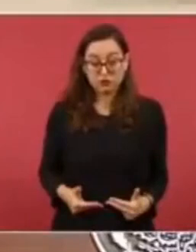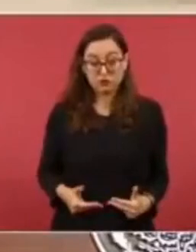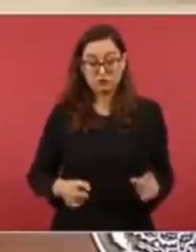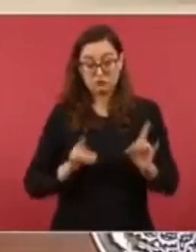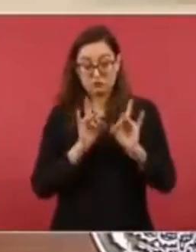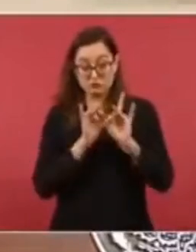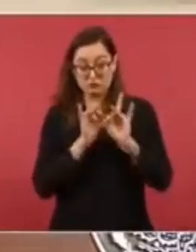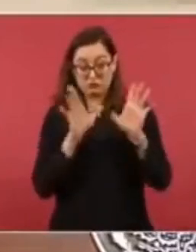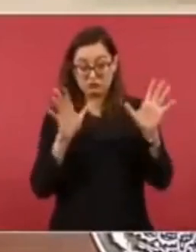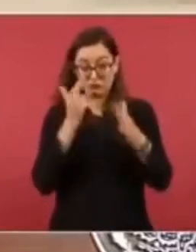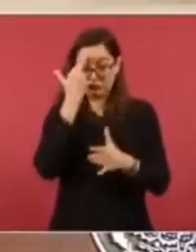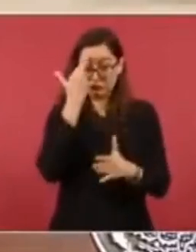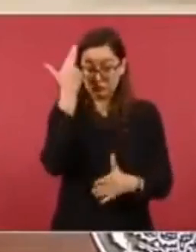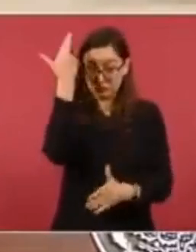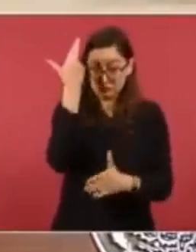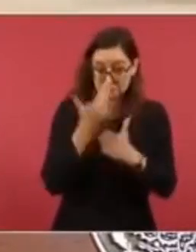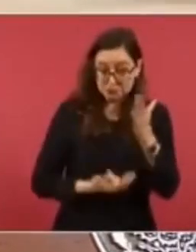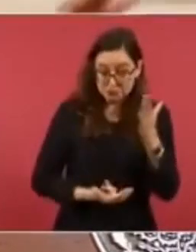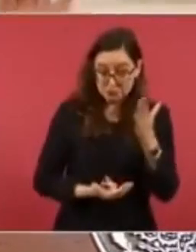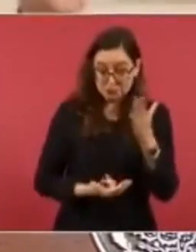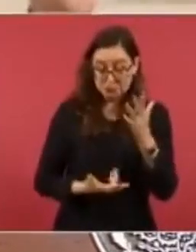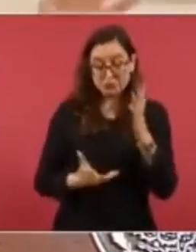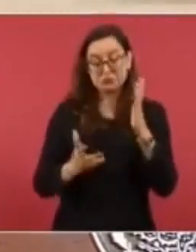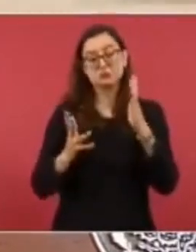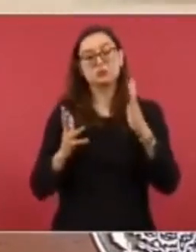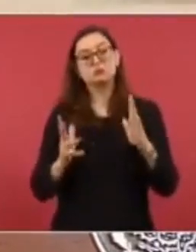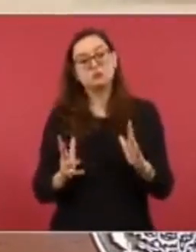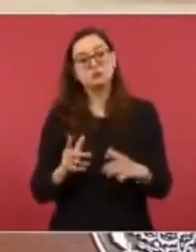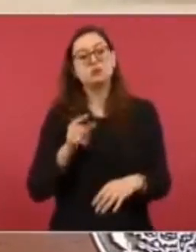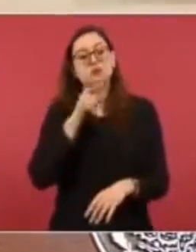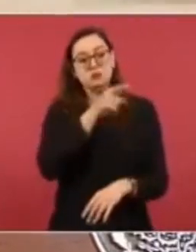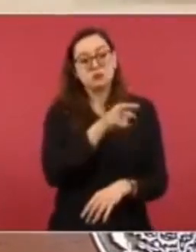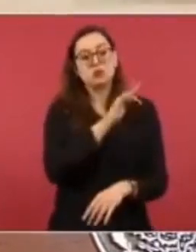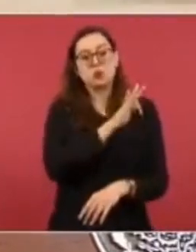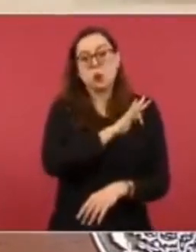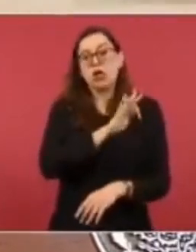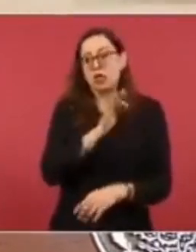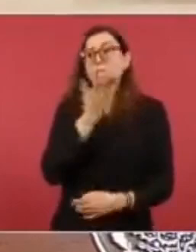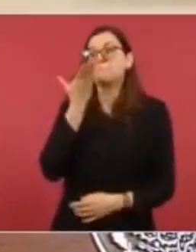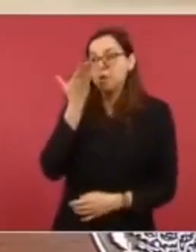hay vías y hay instancias internacionales.